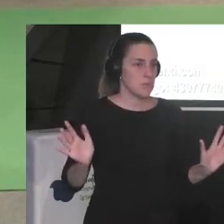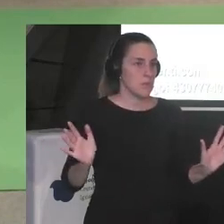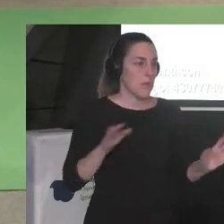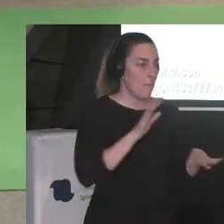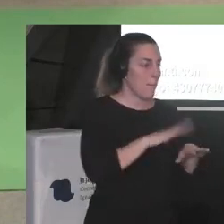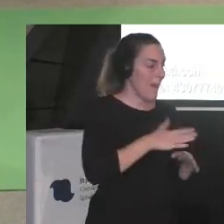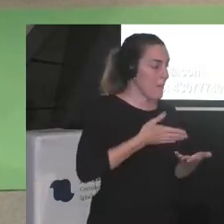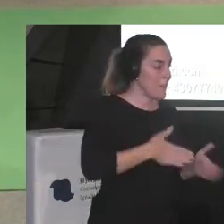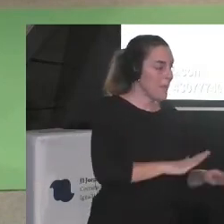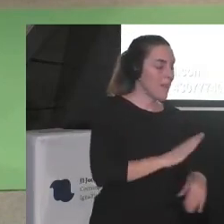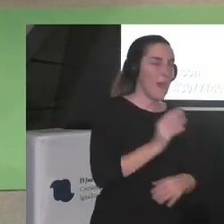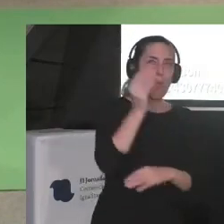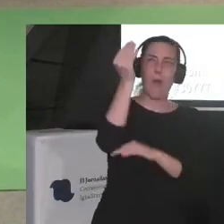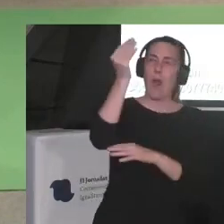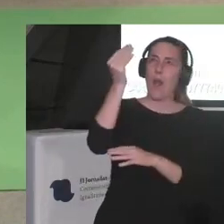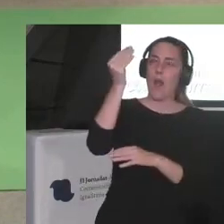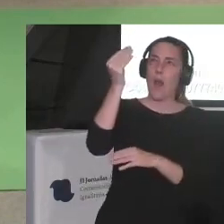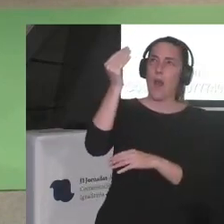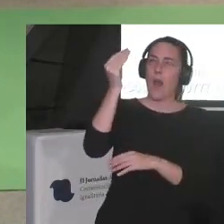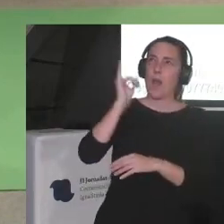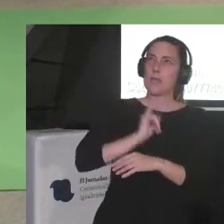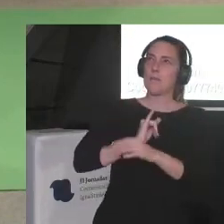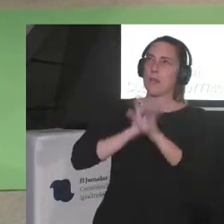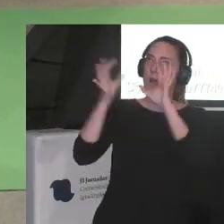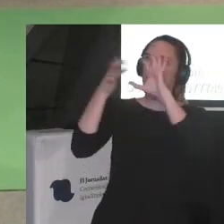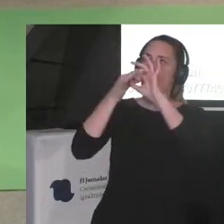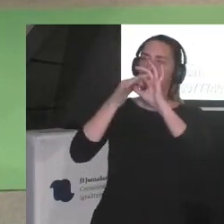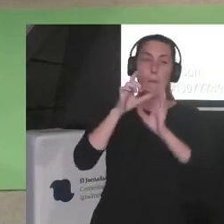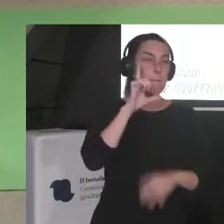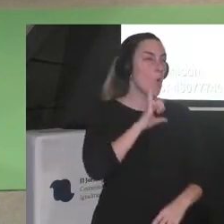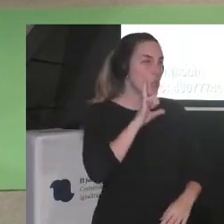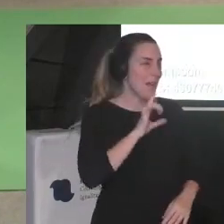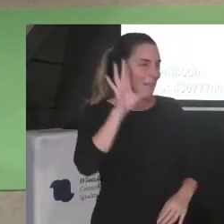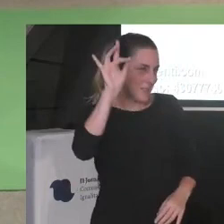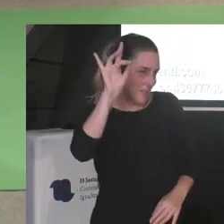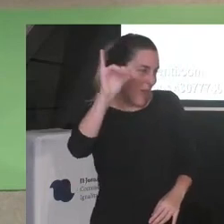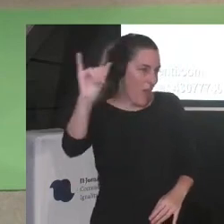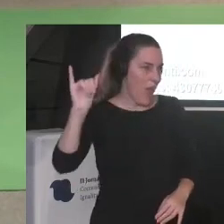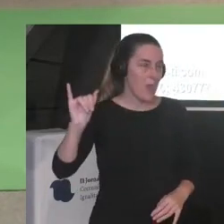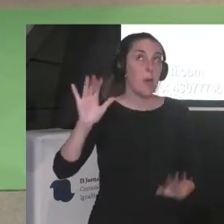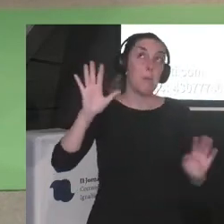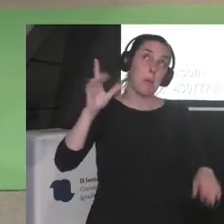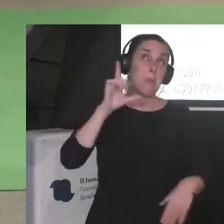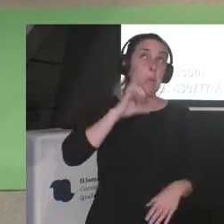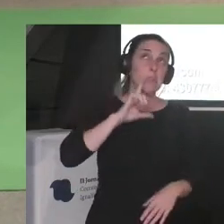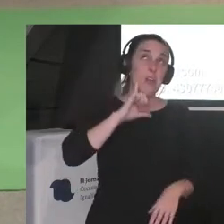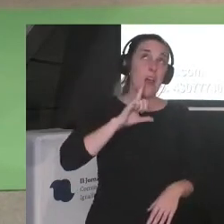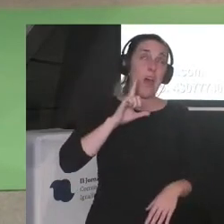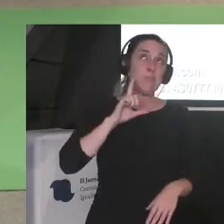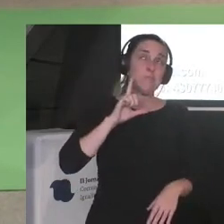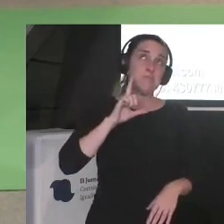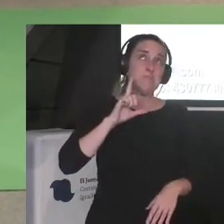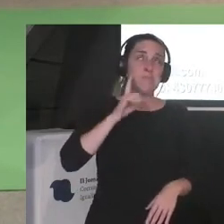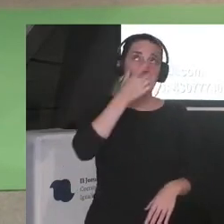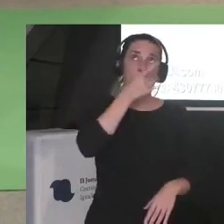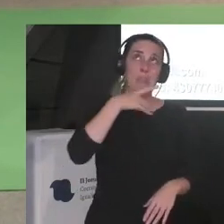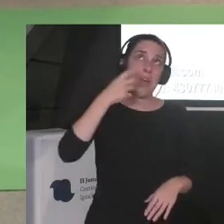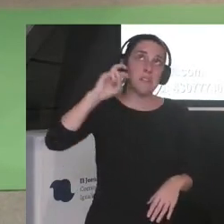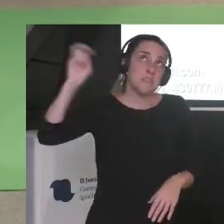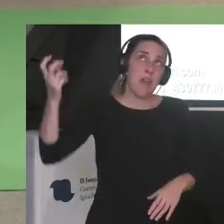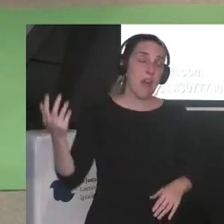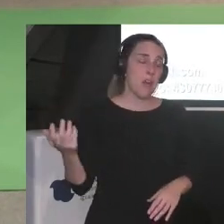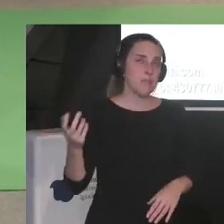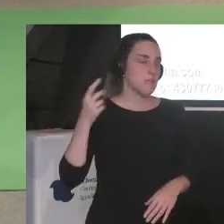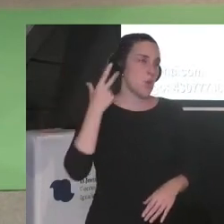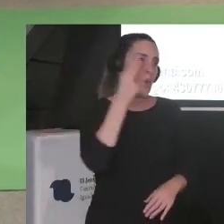identificarse bollera sí ahí se ve pero bollera racializada no por supuesto ya es mucho